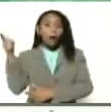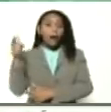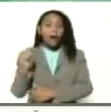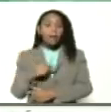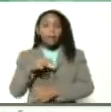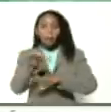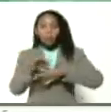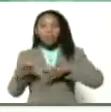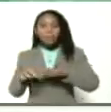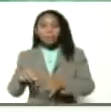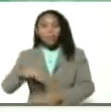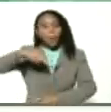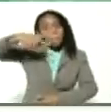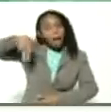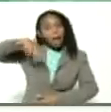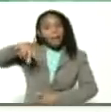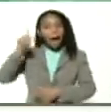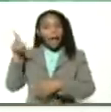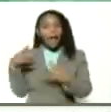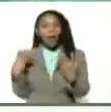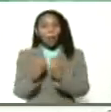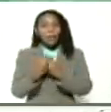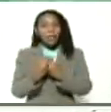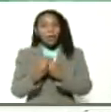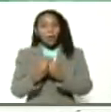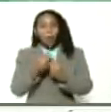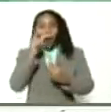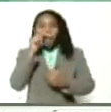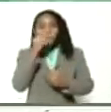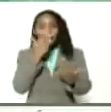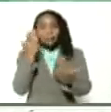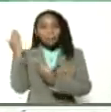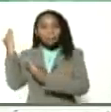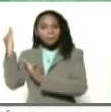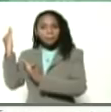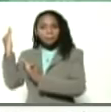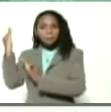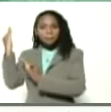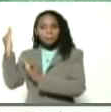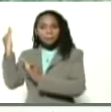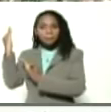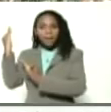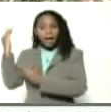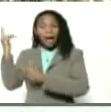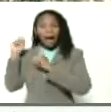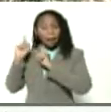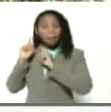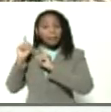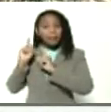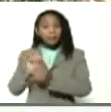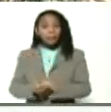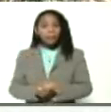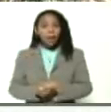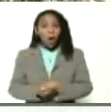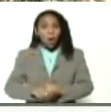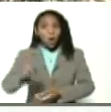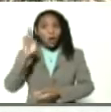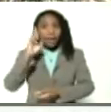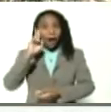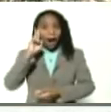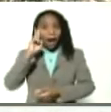Plaza, allá está el compañero ministro Juan Luis Laya, precisamente, con Rafael